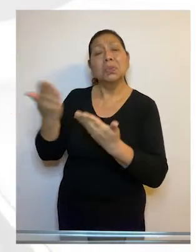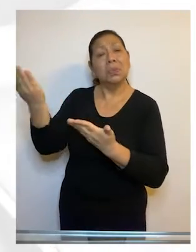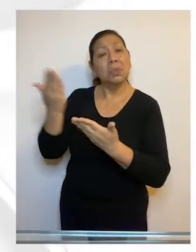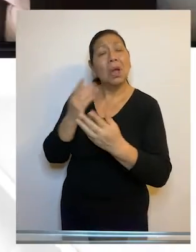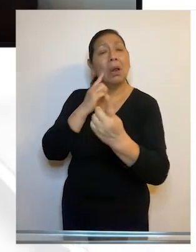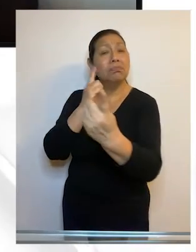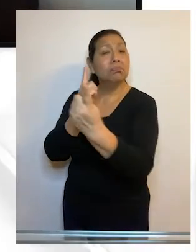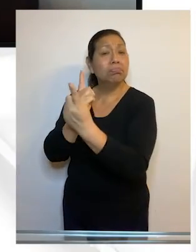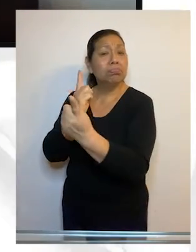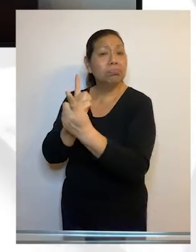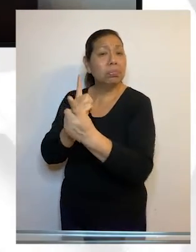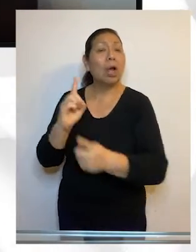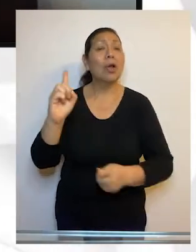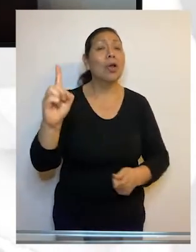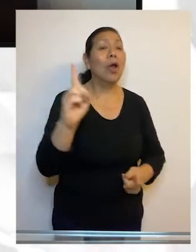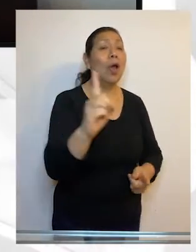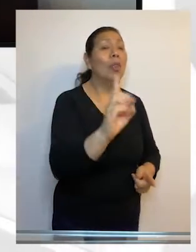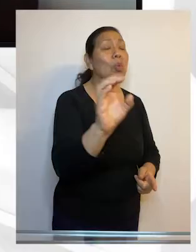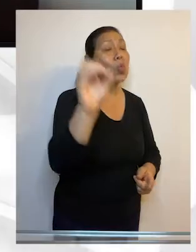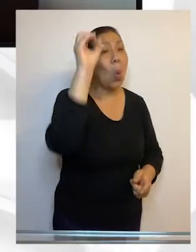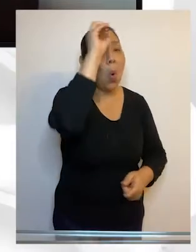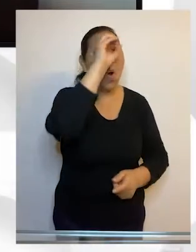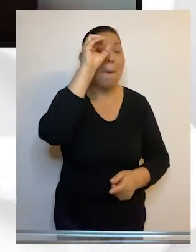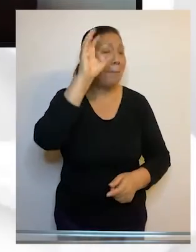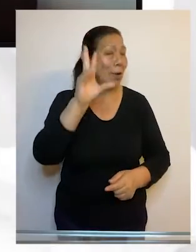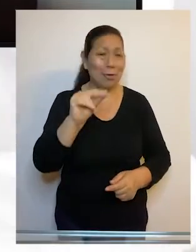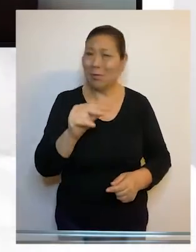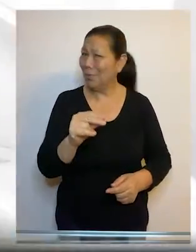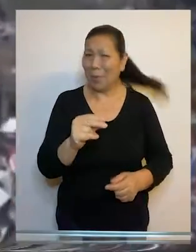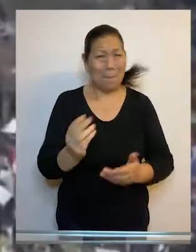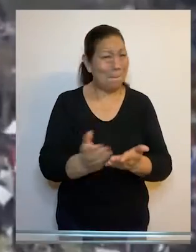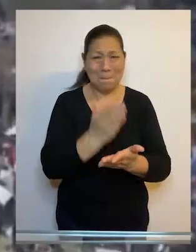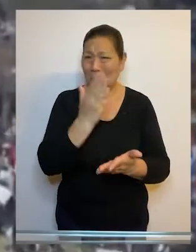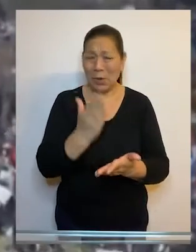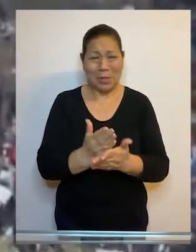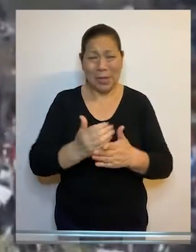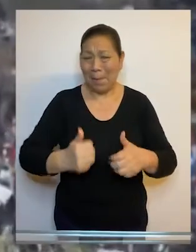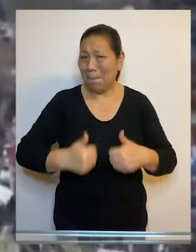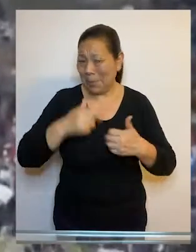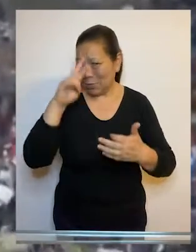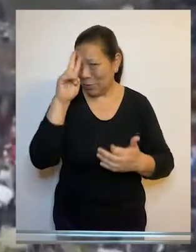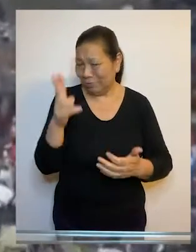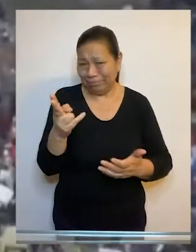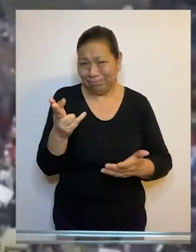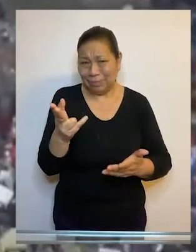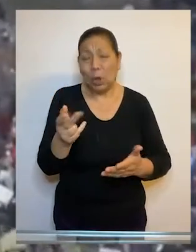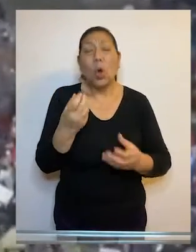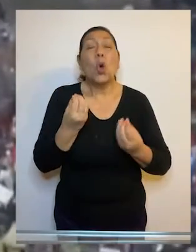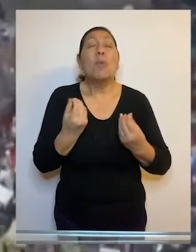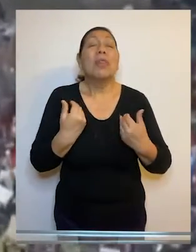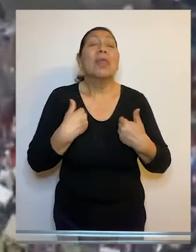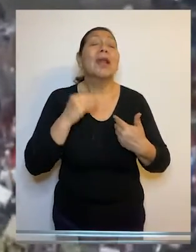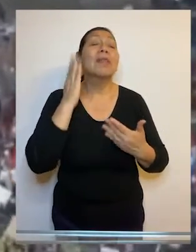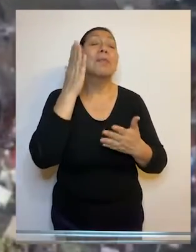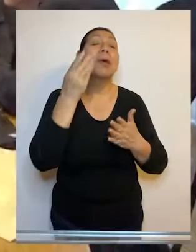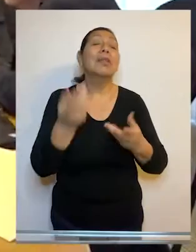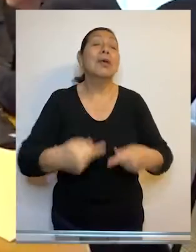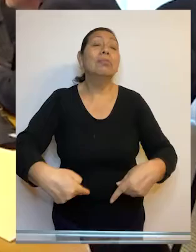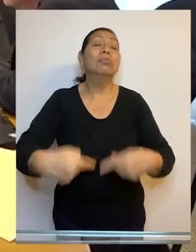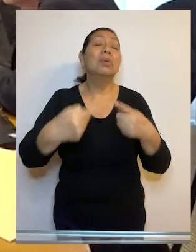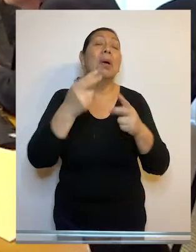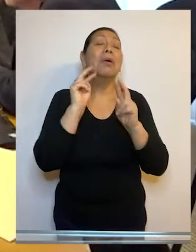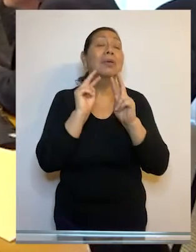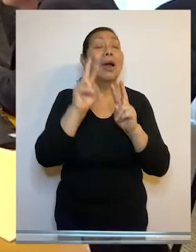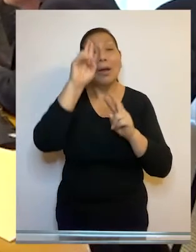y durante sus intervenciones dieron cada uno sus puntos de vista, no solo de la crisis política vivida en el país, sino de su posición en la demanda